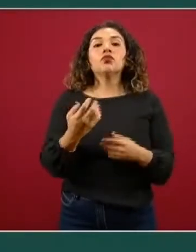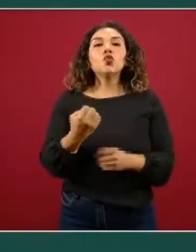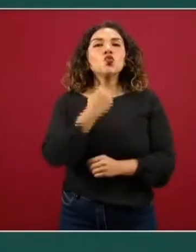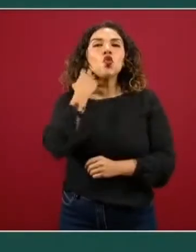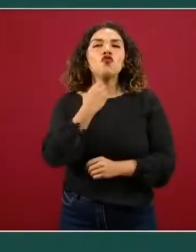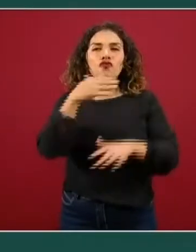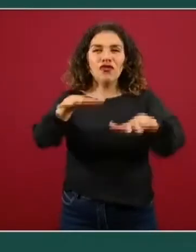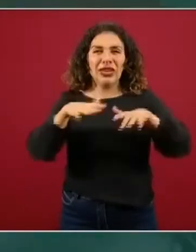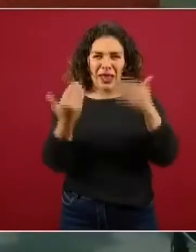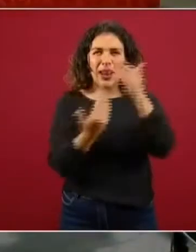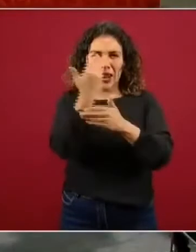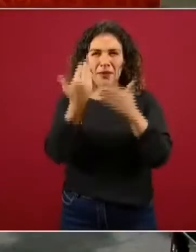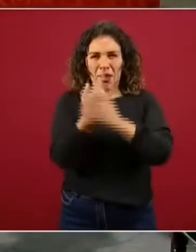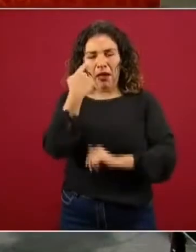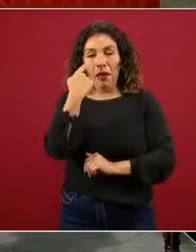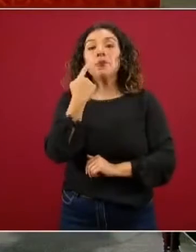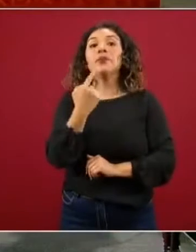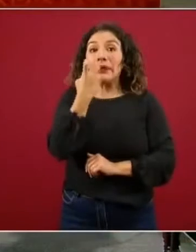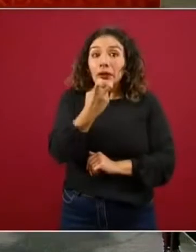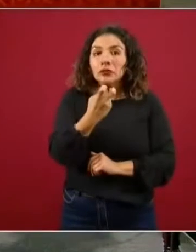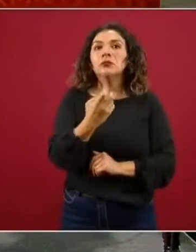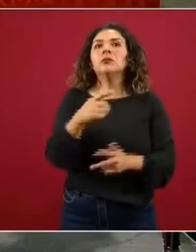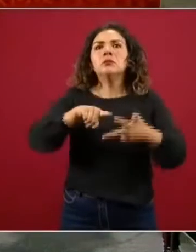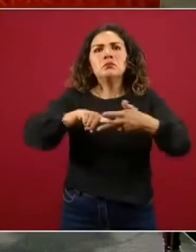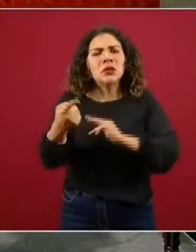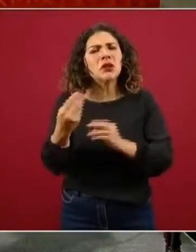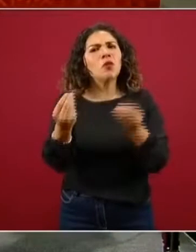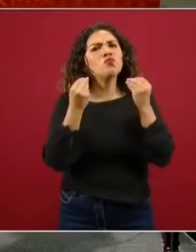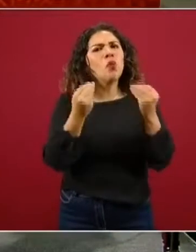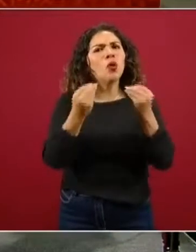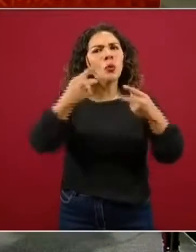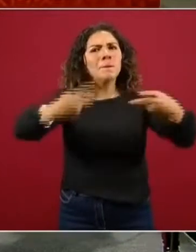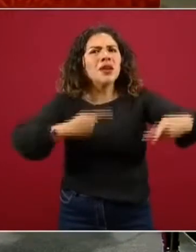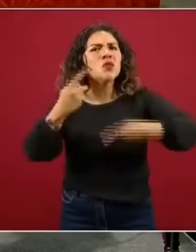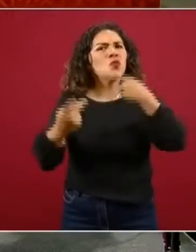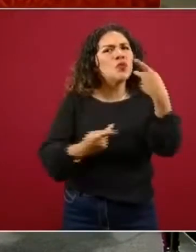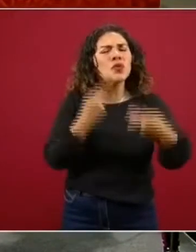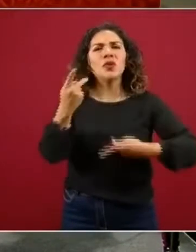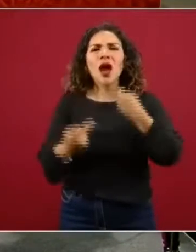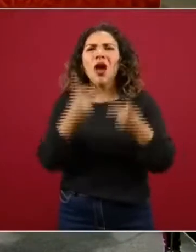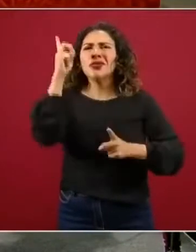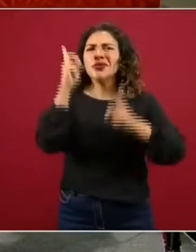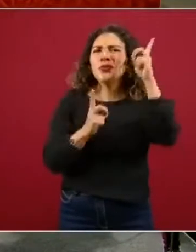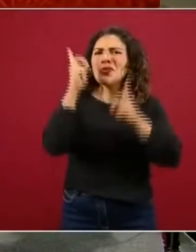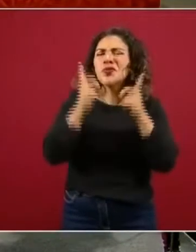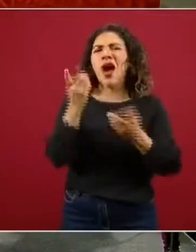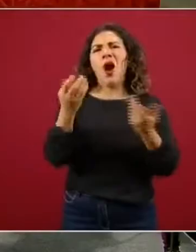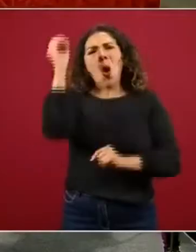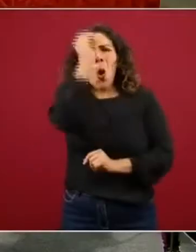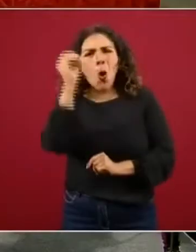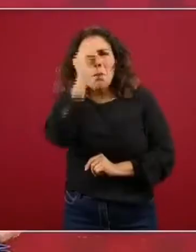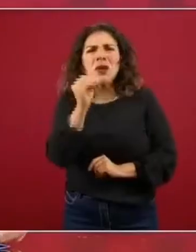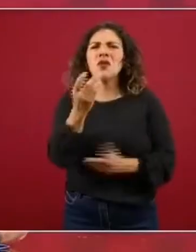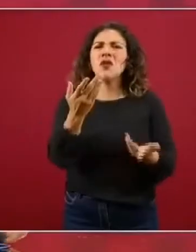conferencia de prensa nos han empezado a llegar muchísimas preguntas, dudas, comentarios